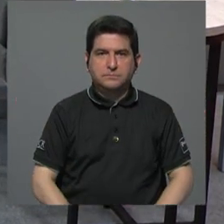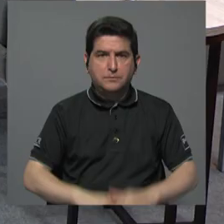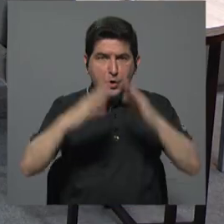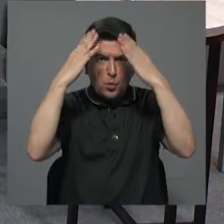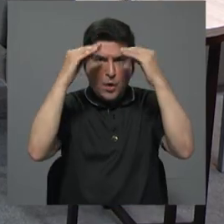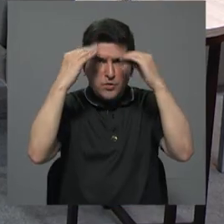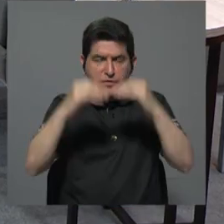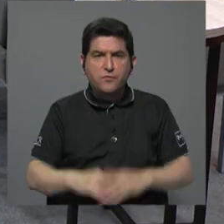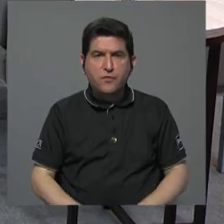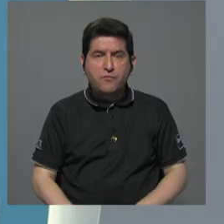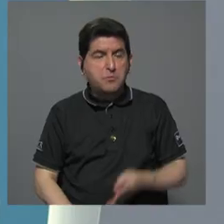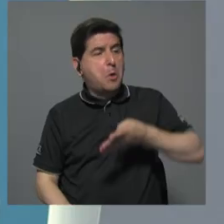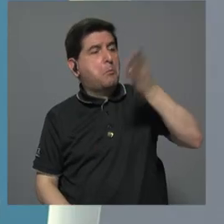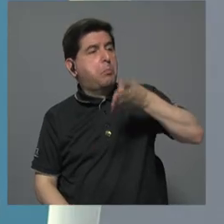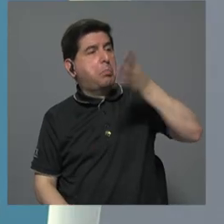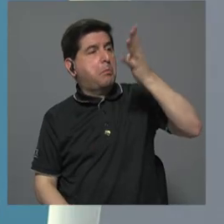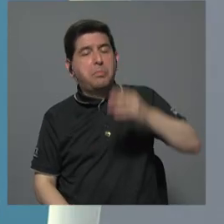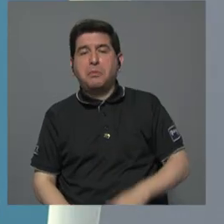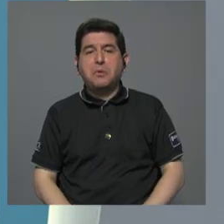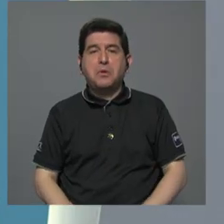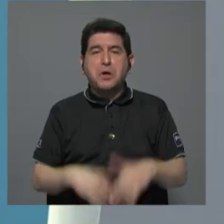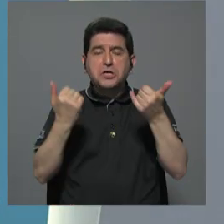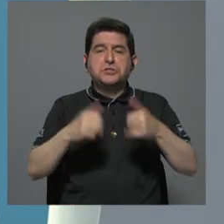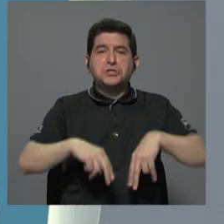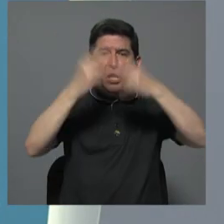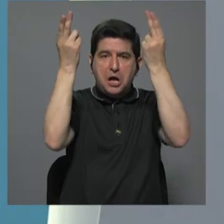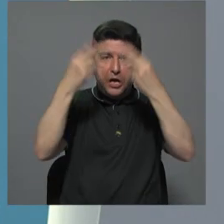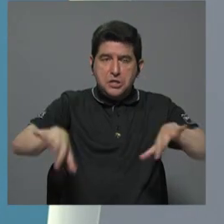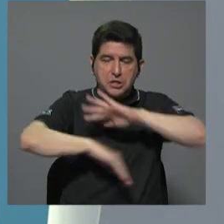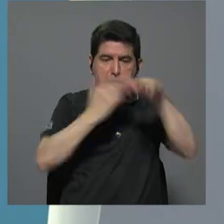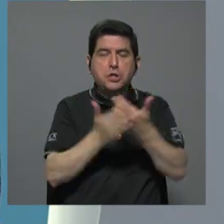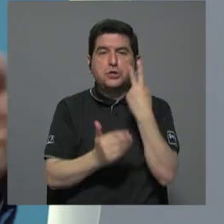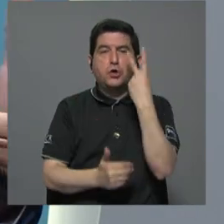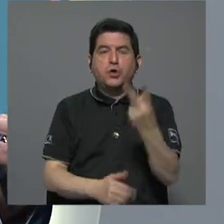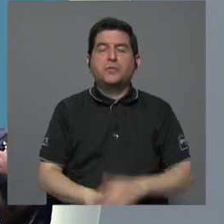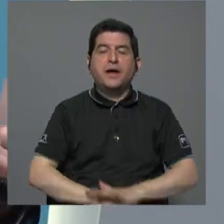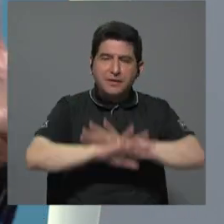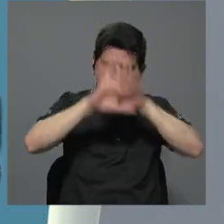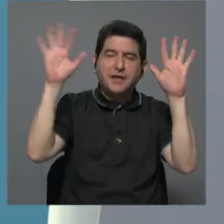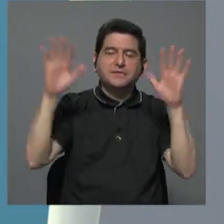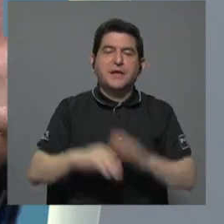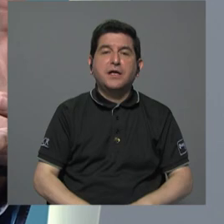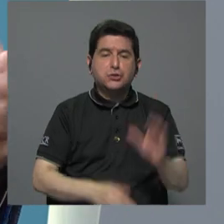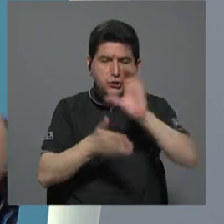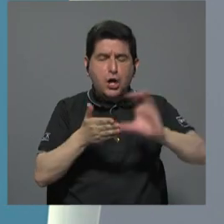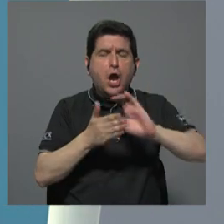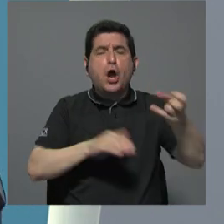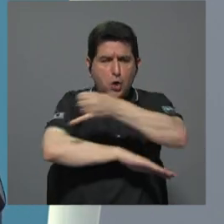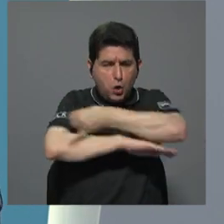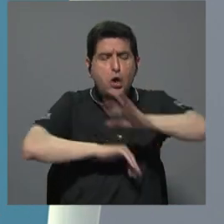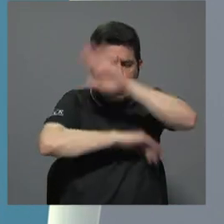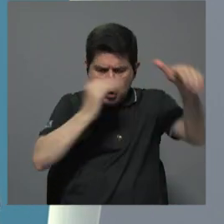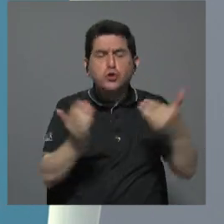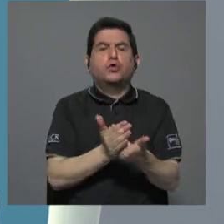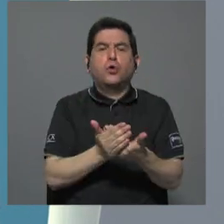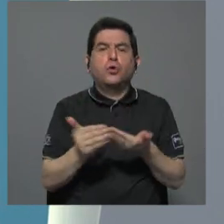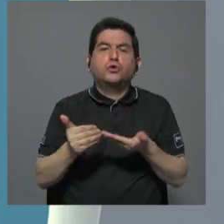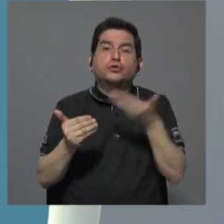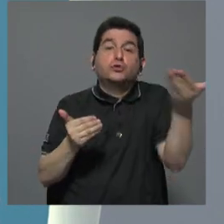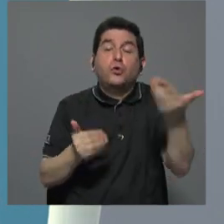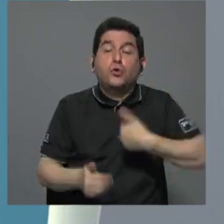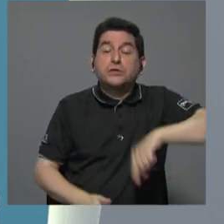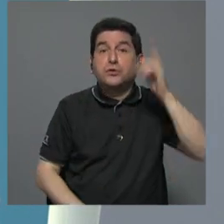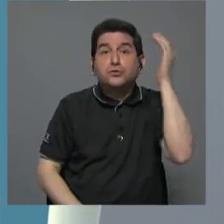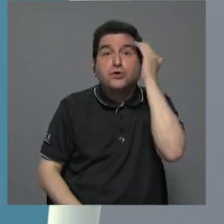informe debería subirse colgarse en la red y que lo vean todos competidores colegios de ingenieros todos aquí hay cosas que